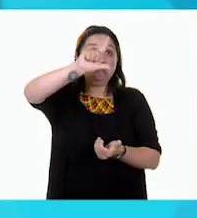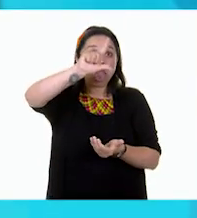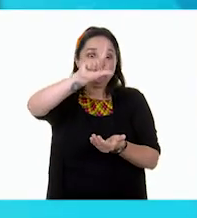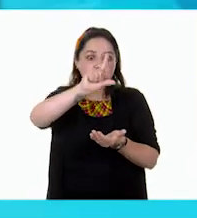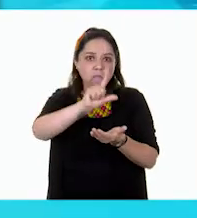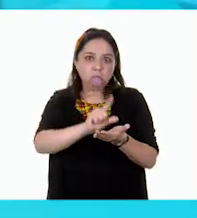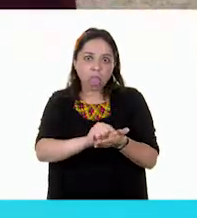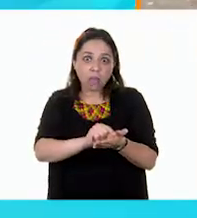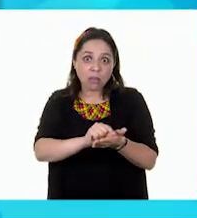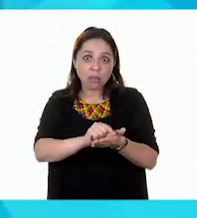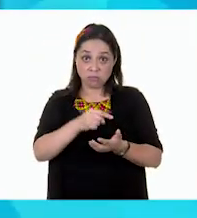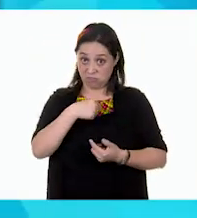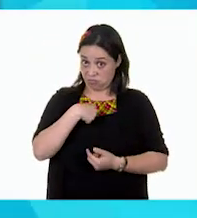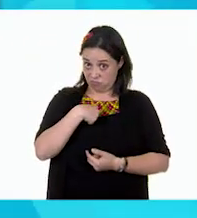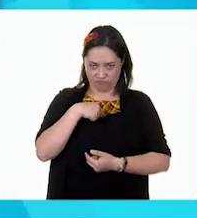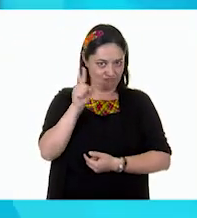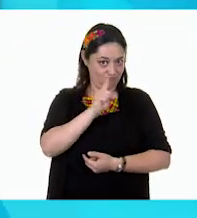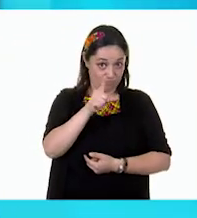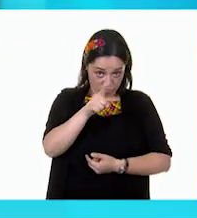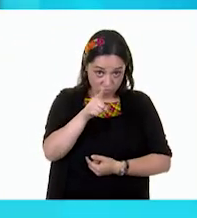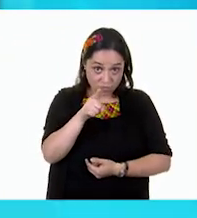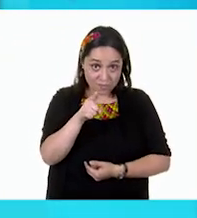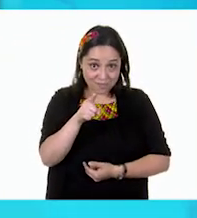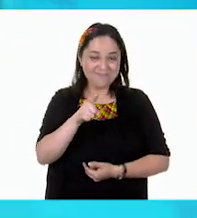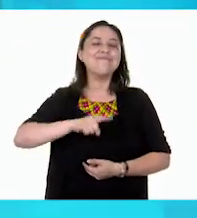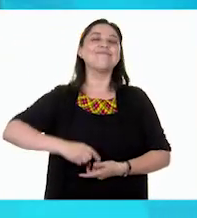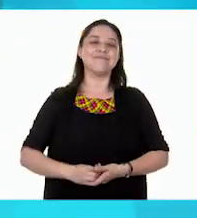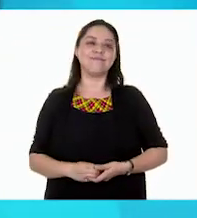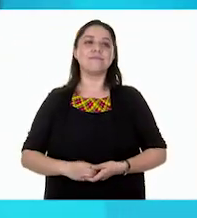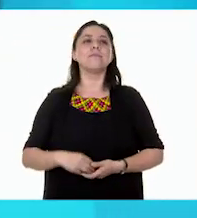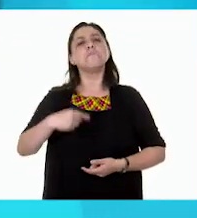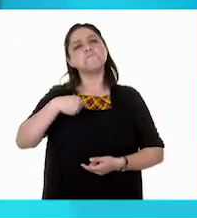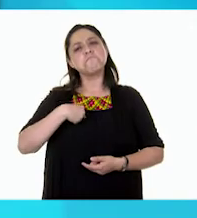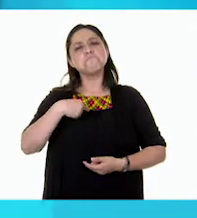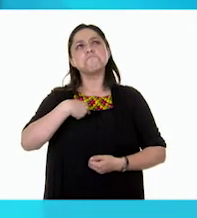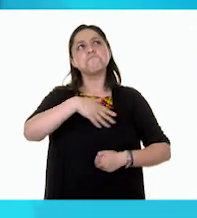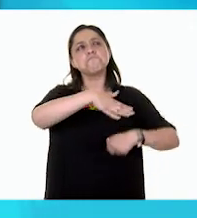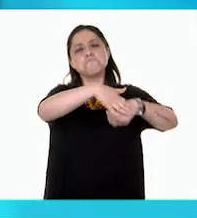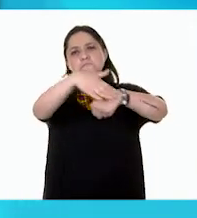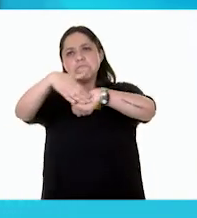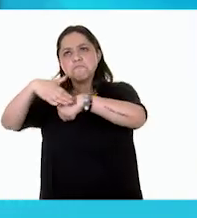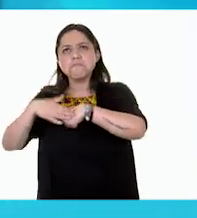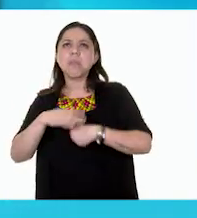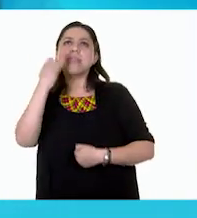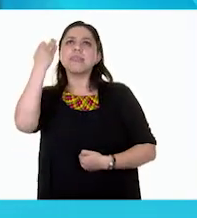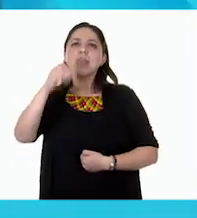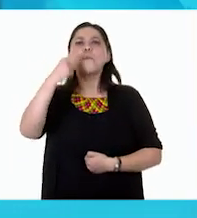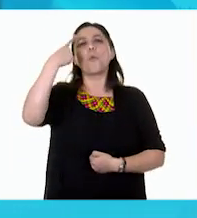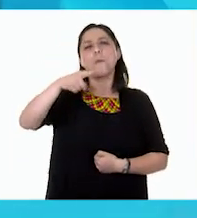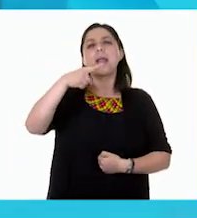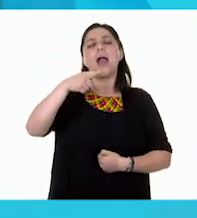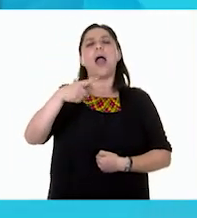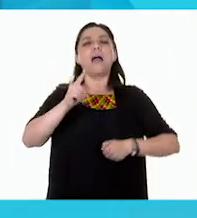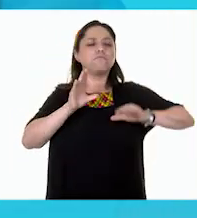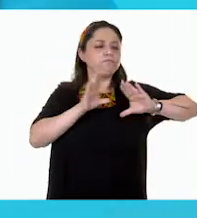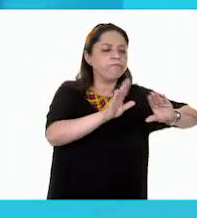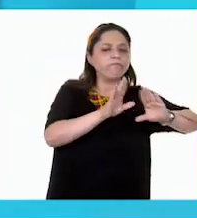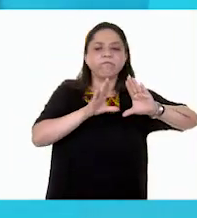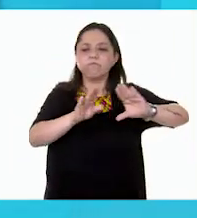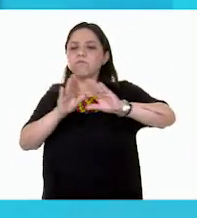eso. ¿Sí? Organizaría jornadas de educación ambiental